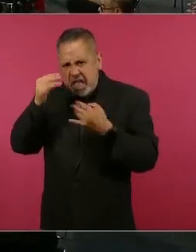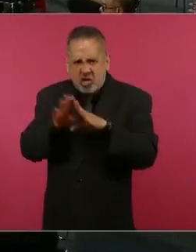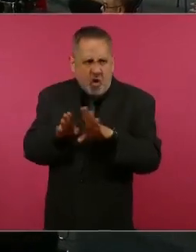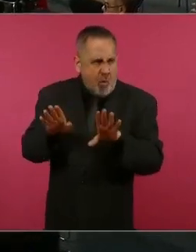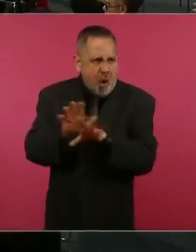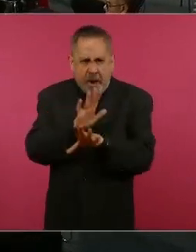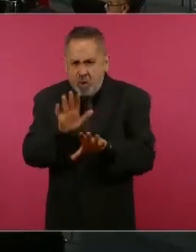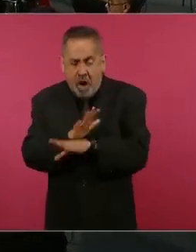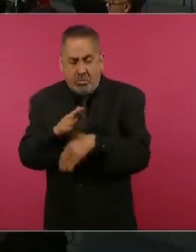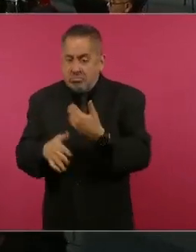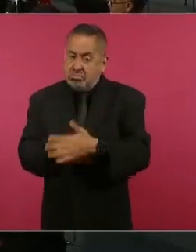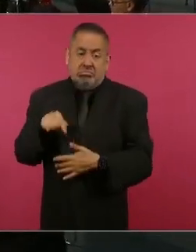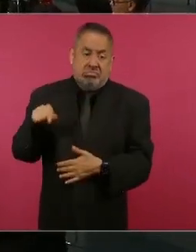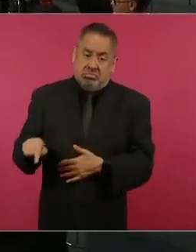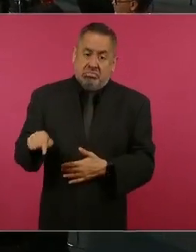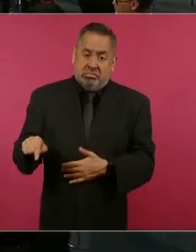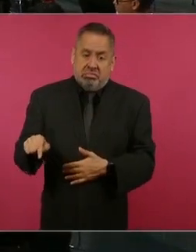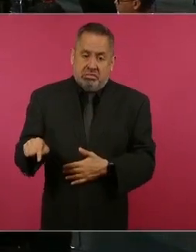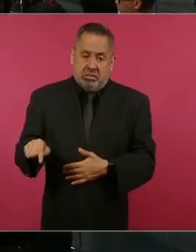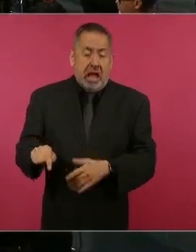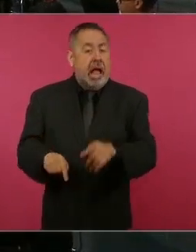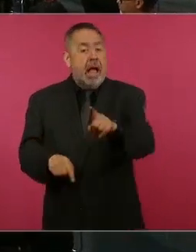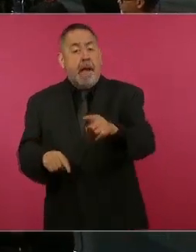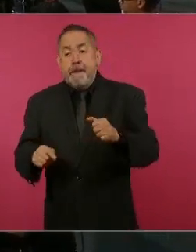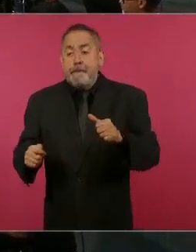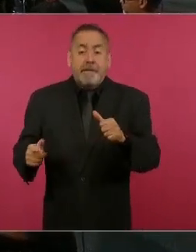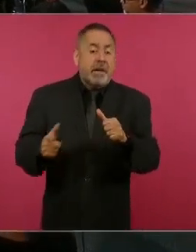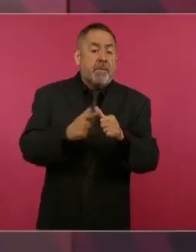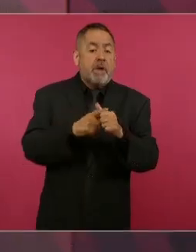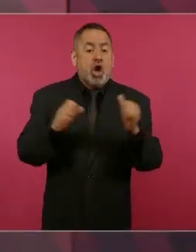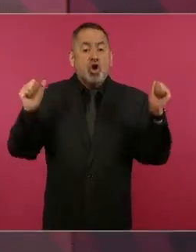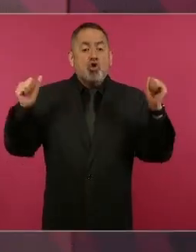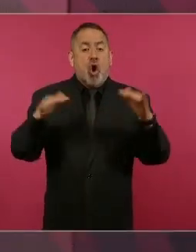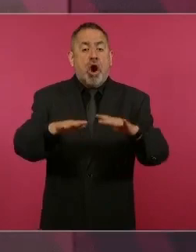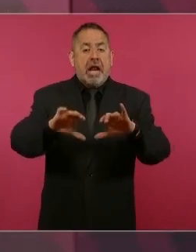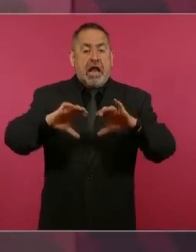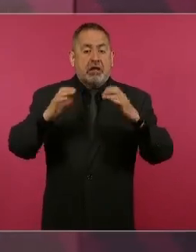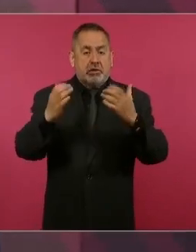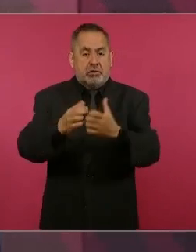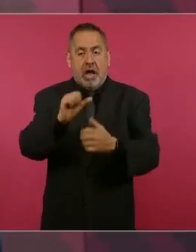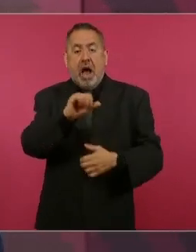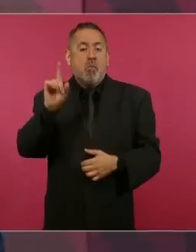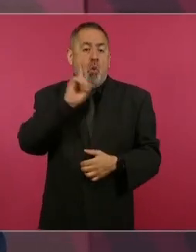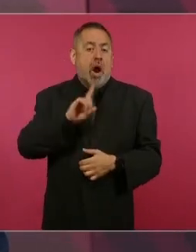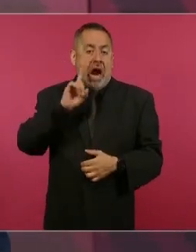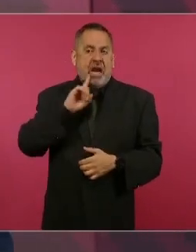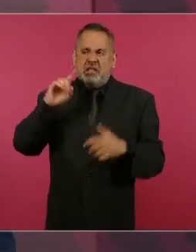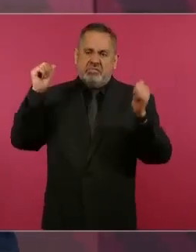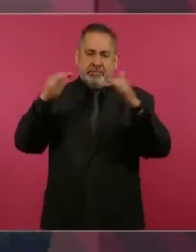El primer congreso feminista en Yucatán,